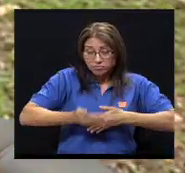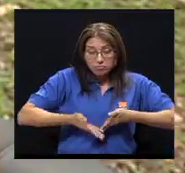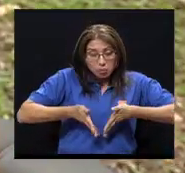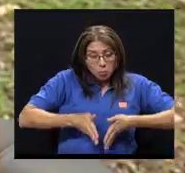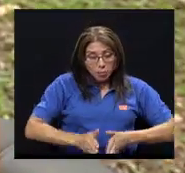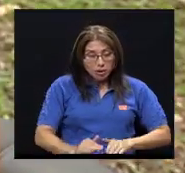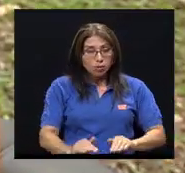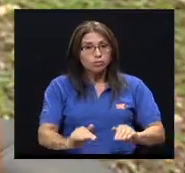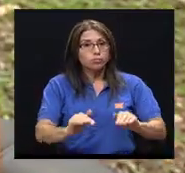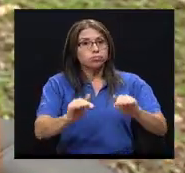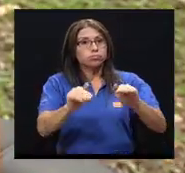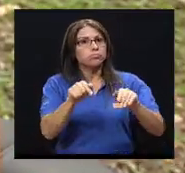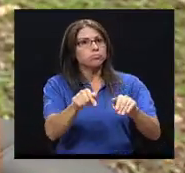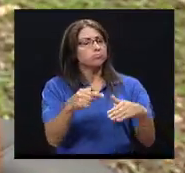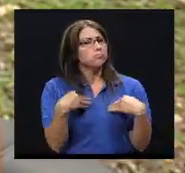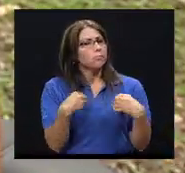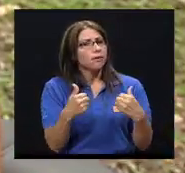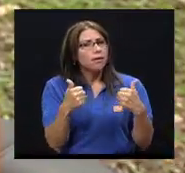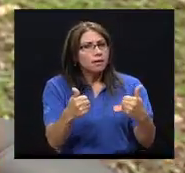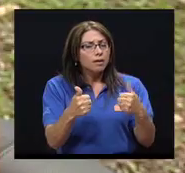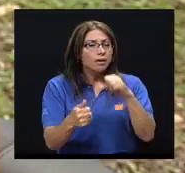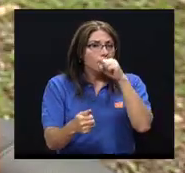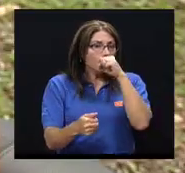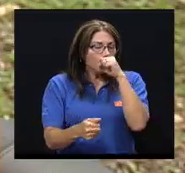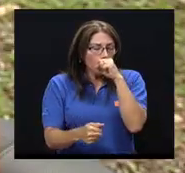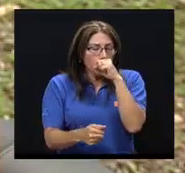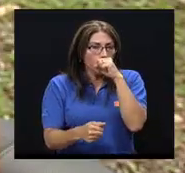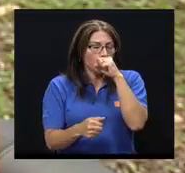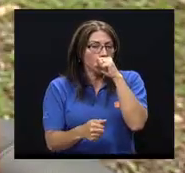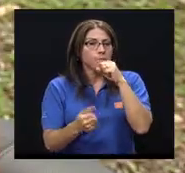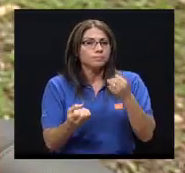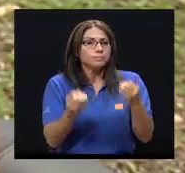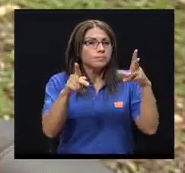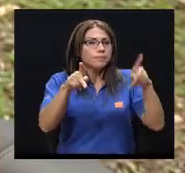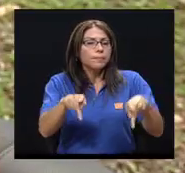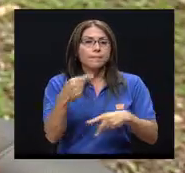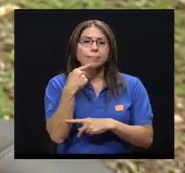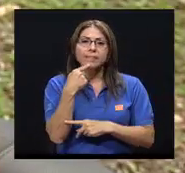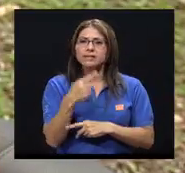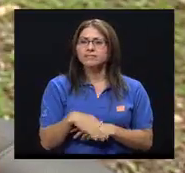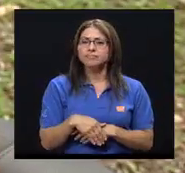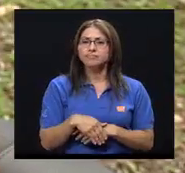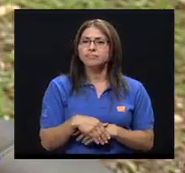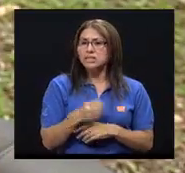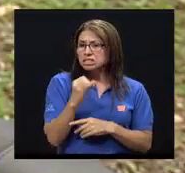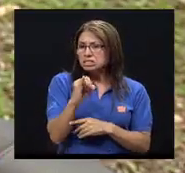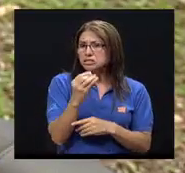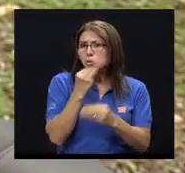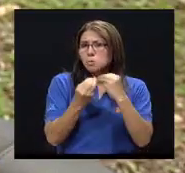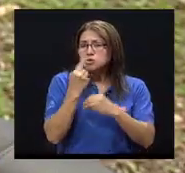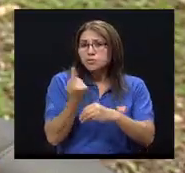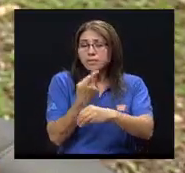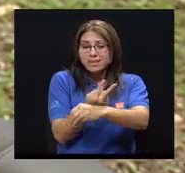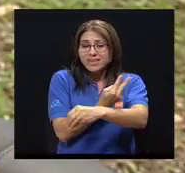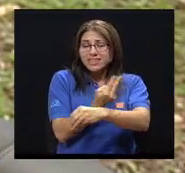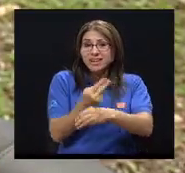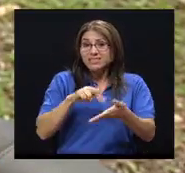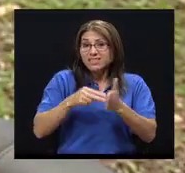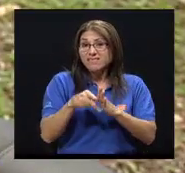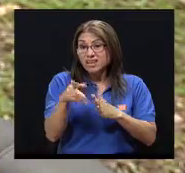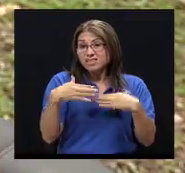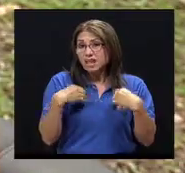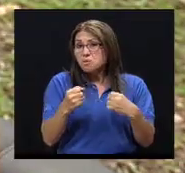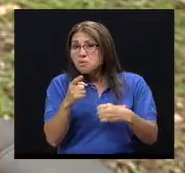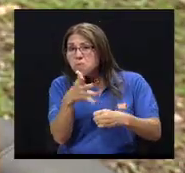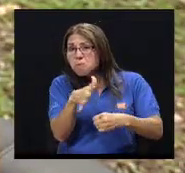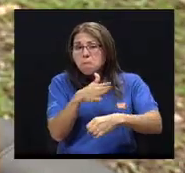saludables. En realidad es un mito todo lo que gira alrededor de que no es posible tener una alimentación adecuada siendo vegetariano.